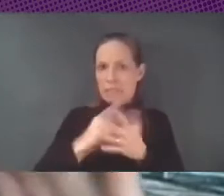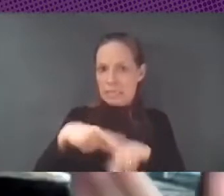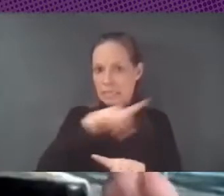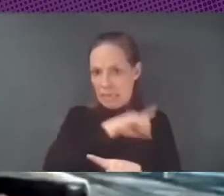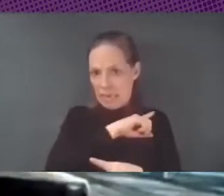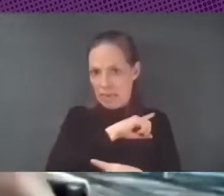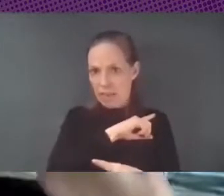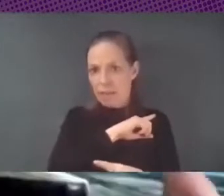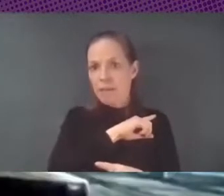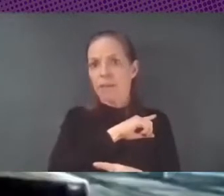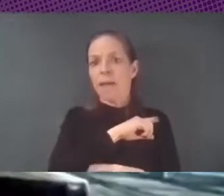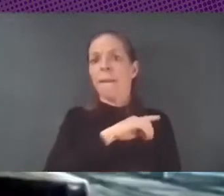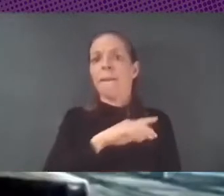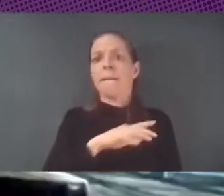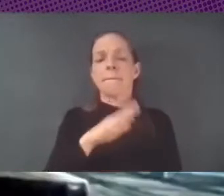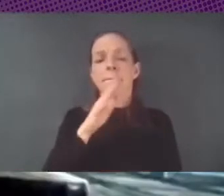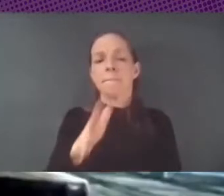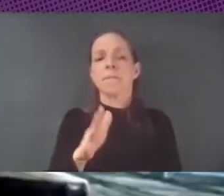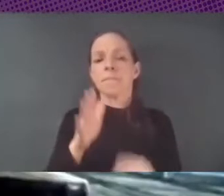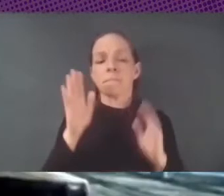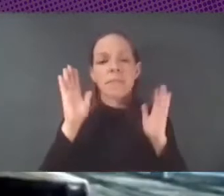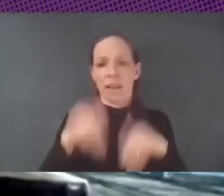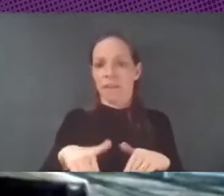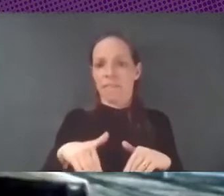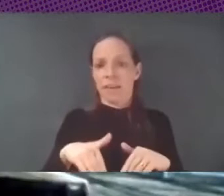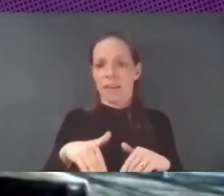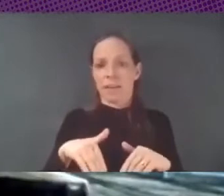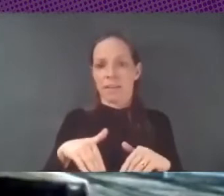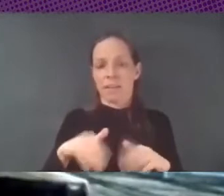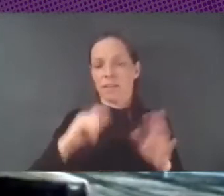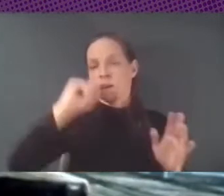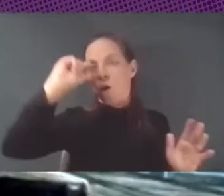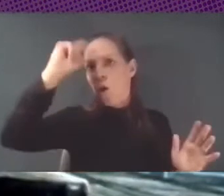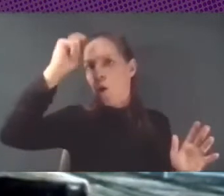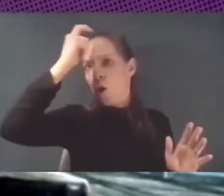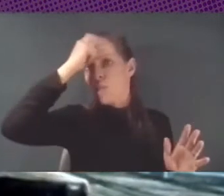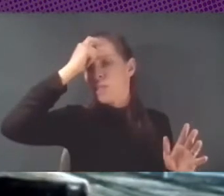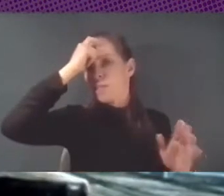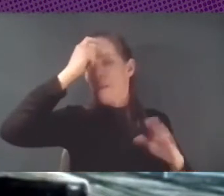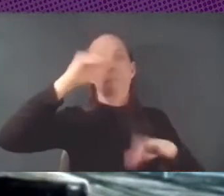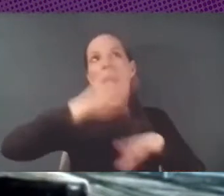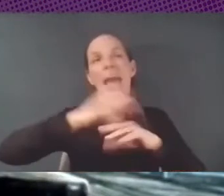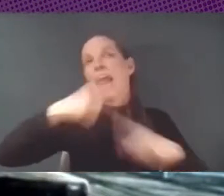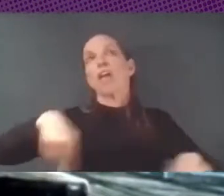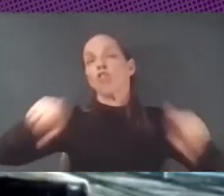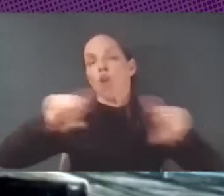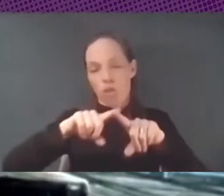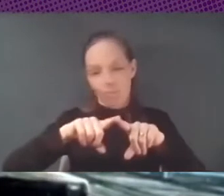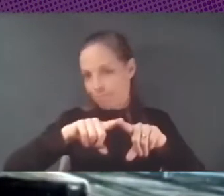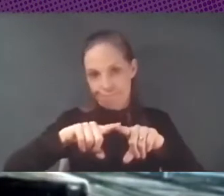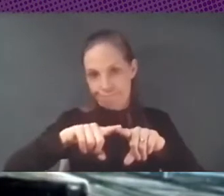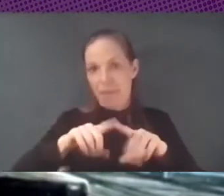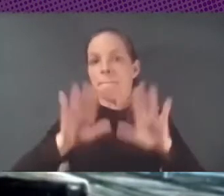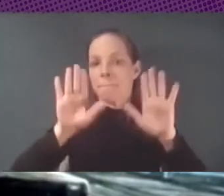porque termina abarcando casi todo, ¿no? Como una especie de término paraguas. Pero es necesario